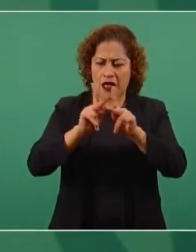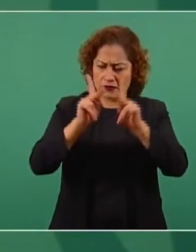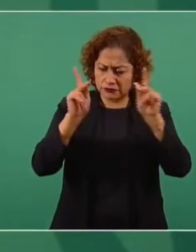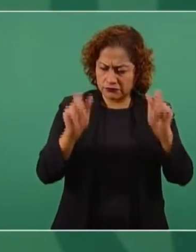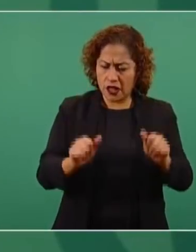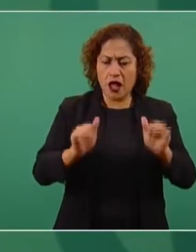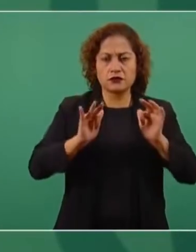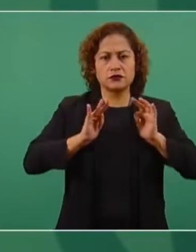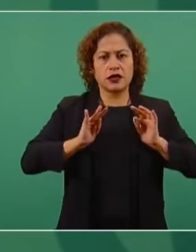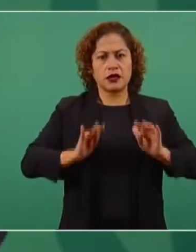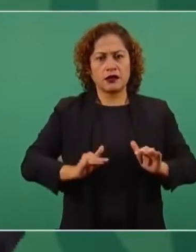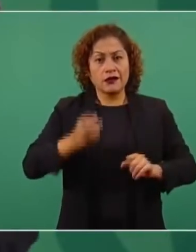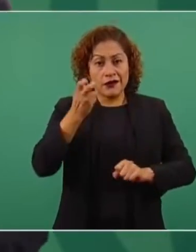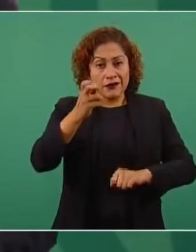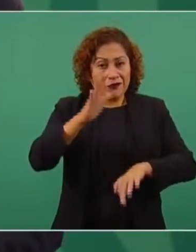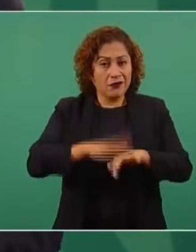nosotros